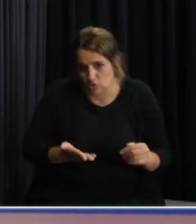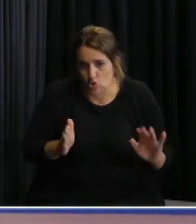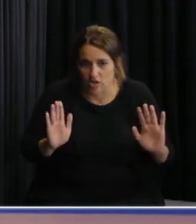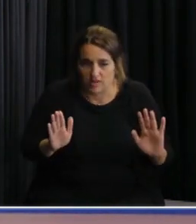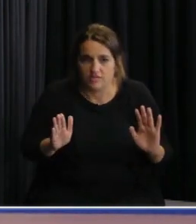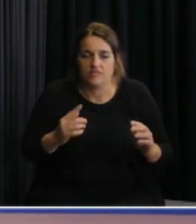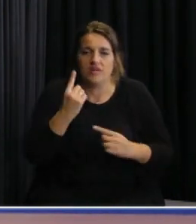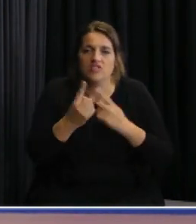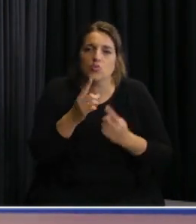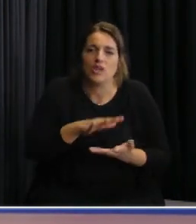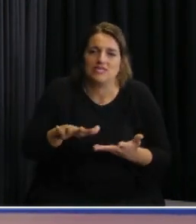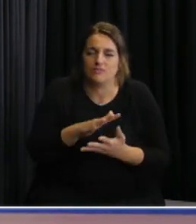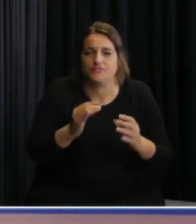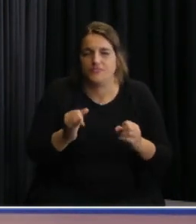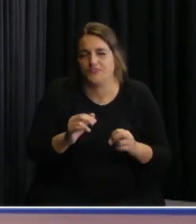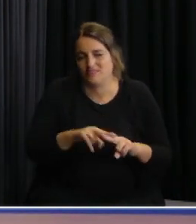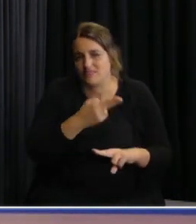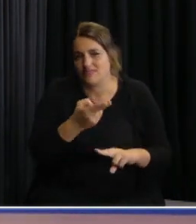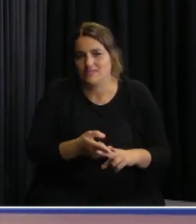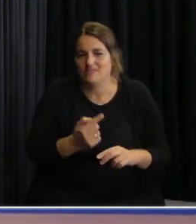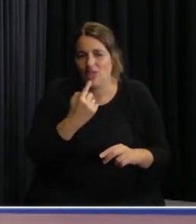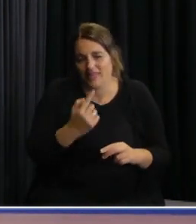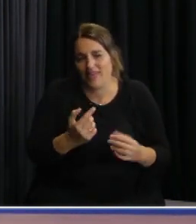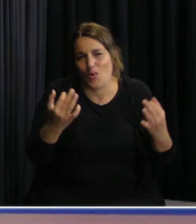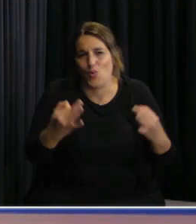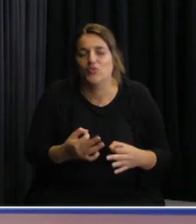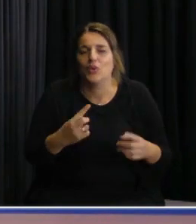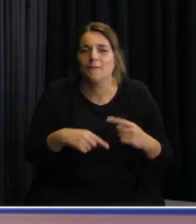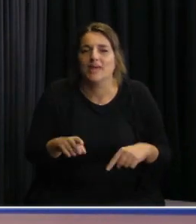en algunos casos reitero lo dije medio al pasar pero